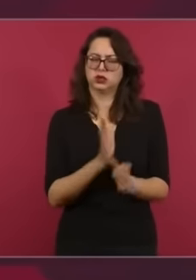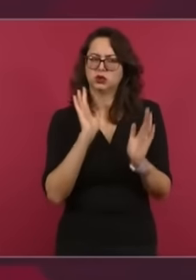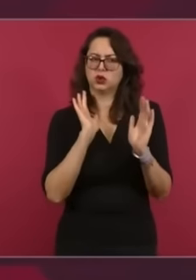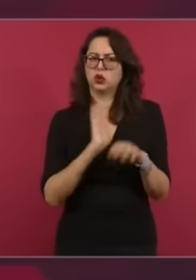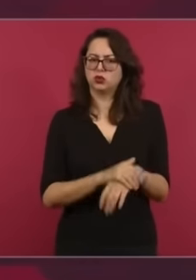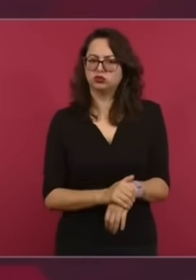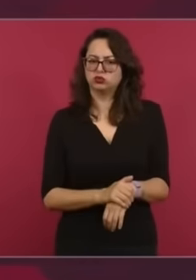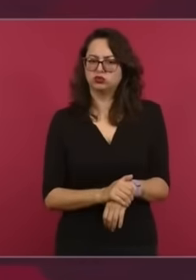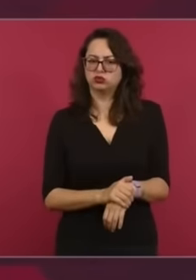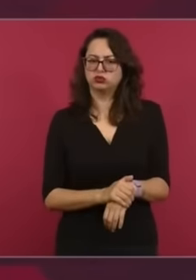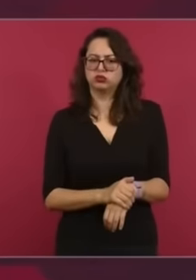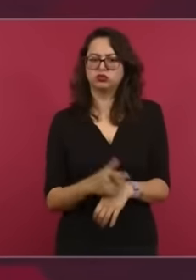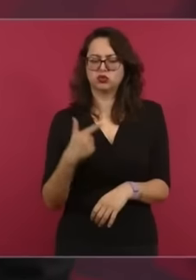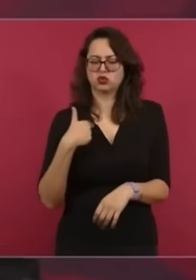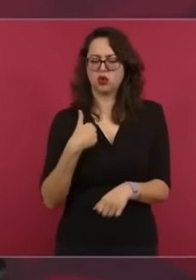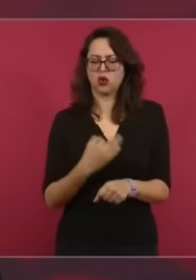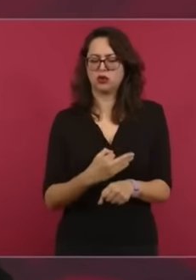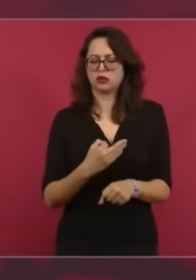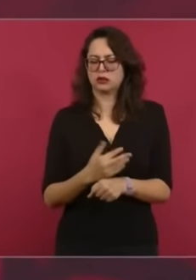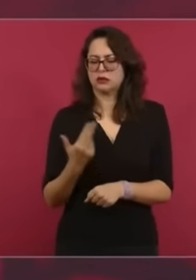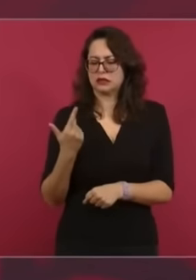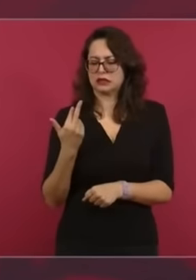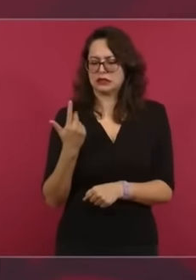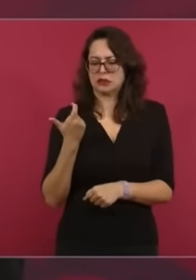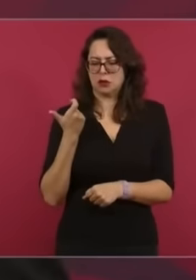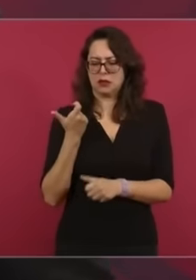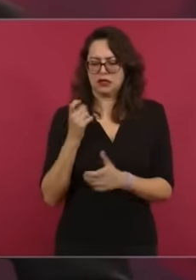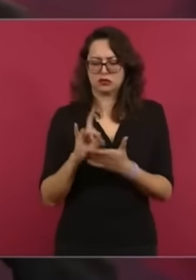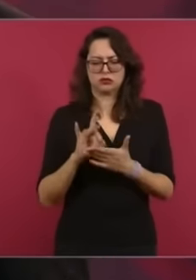mi 25 pesos, ahorita no traigo nada, pero